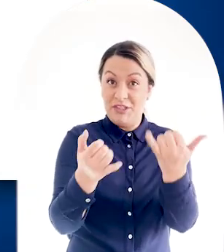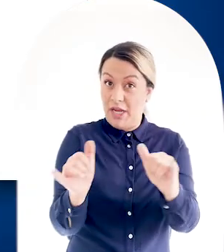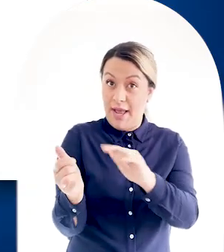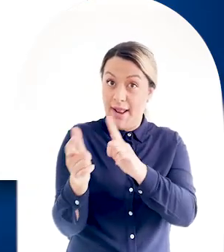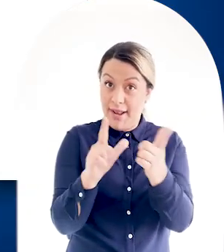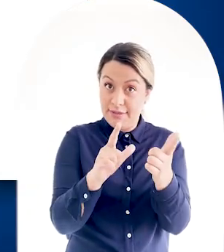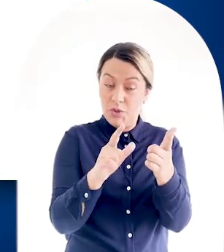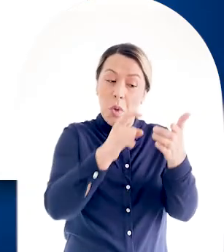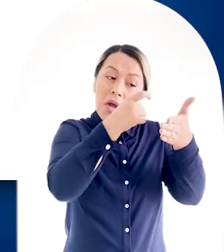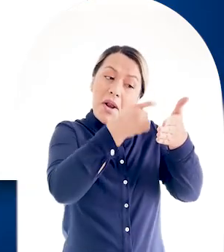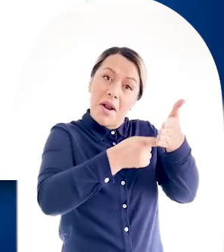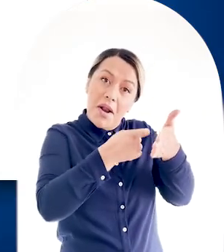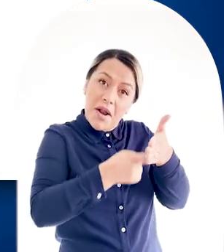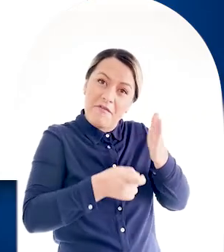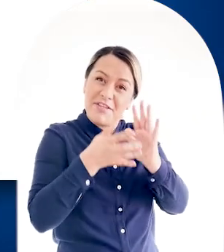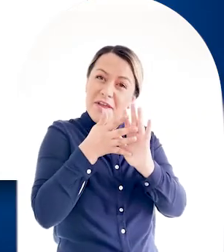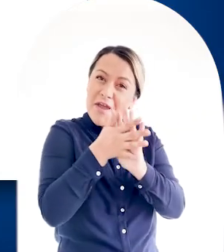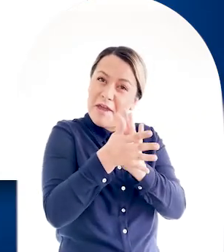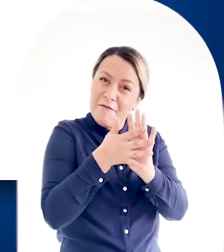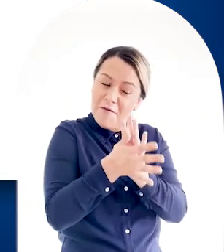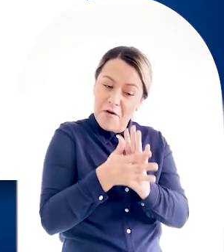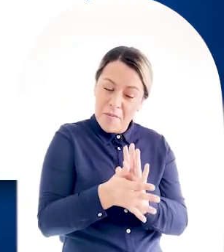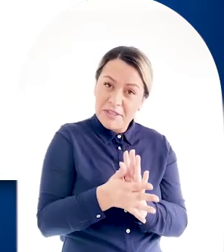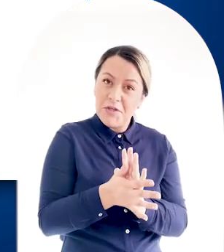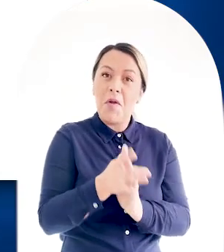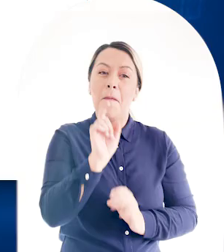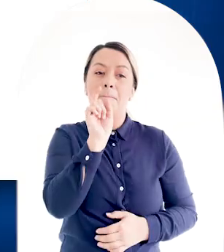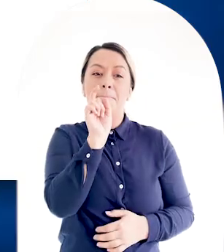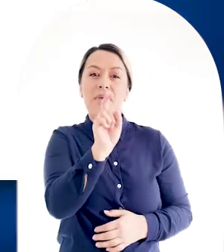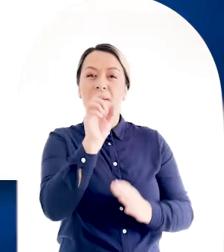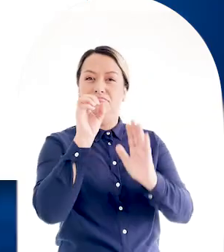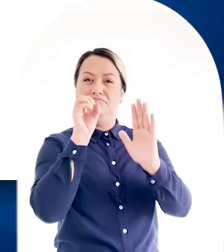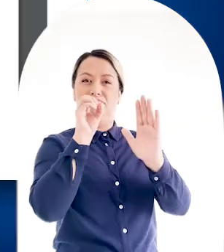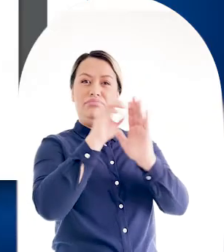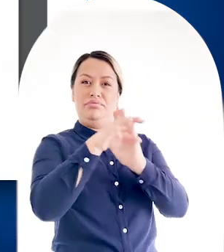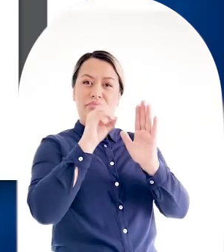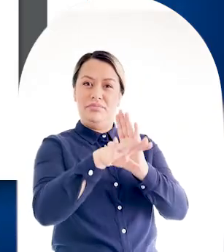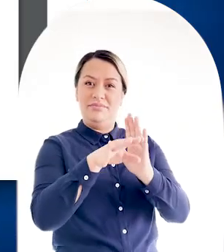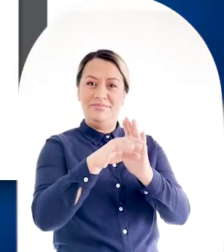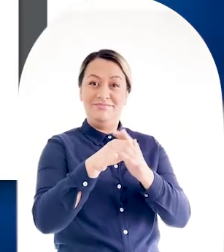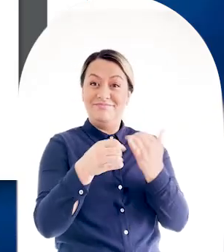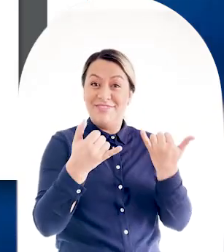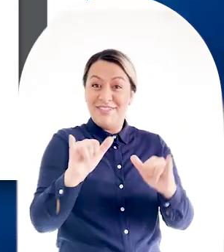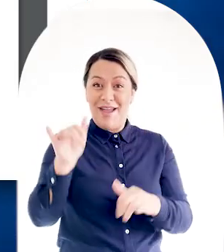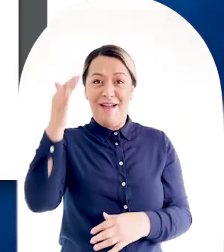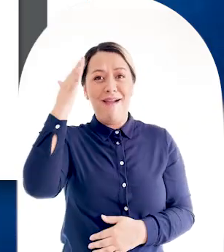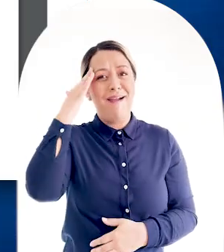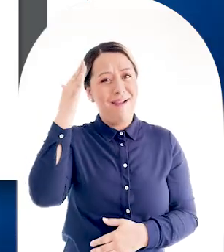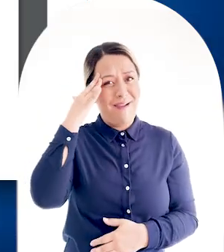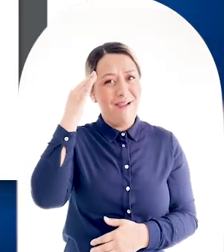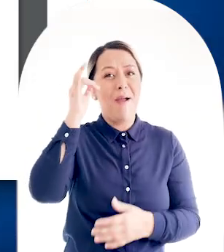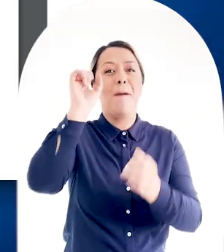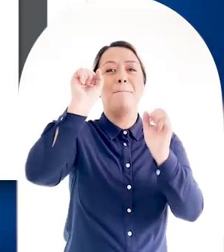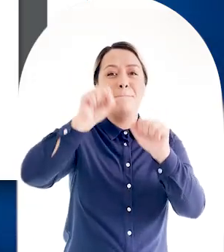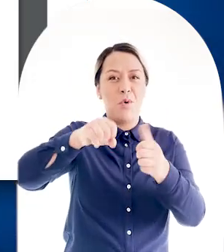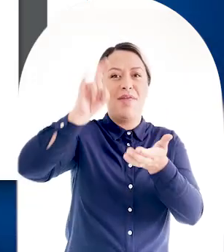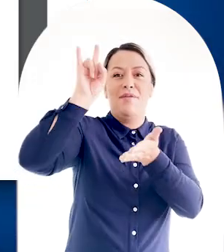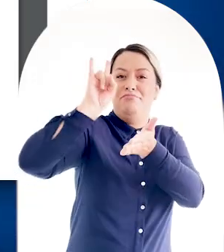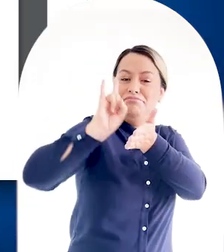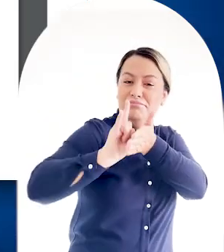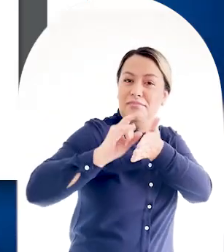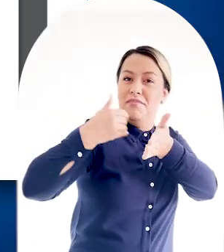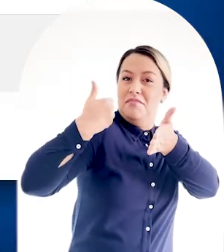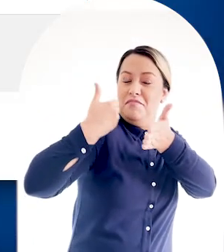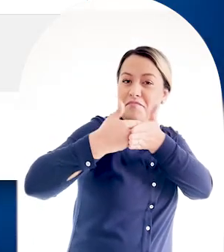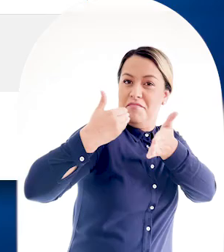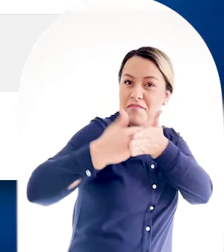que se nos muestra y damos clic en el botón Transferir. Y ya sabemos que podemos descargar o imprimir el